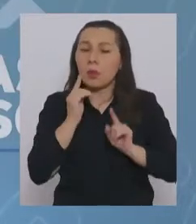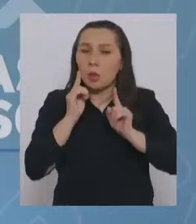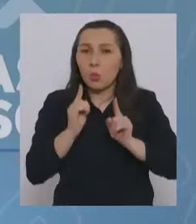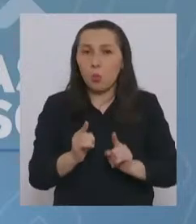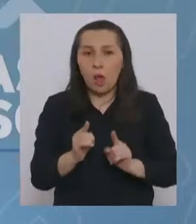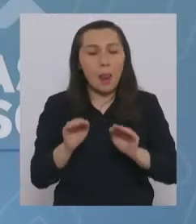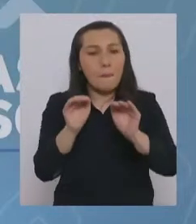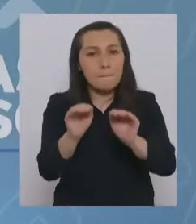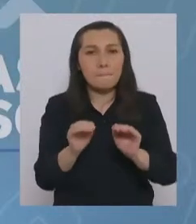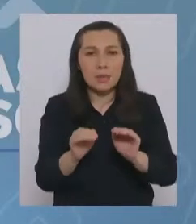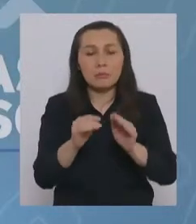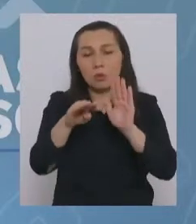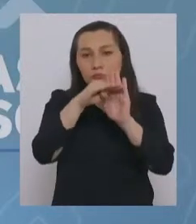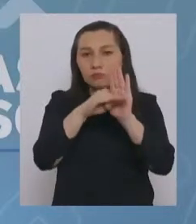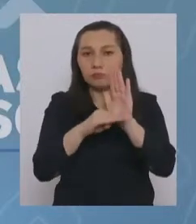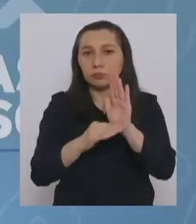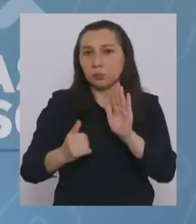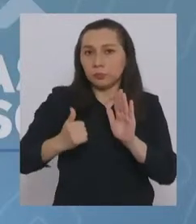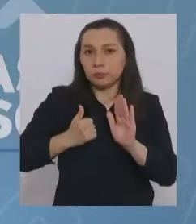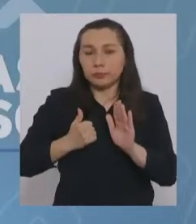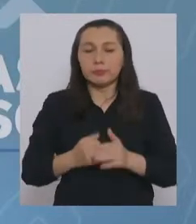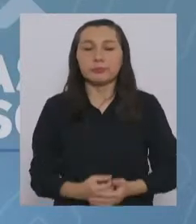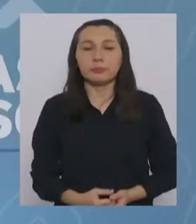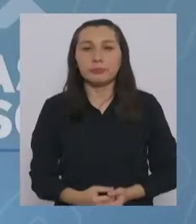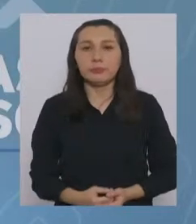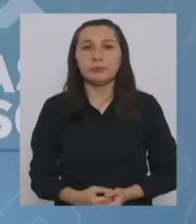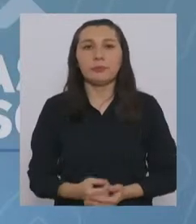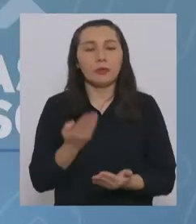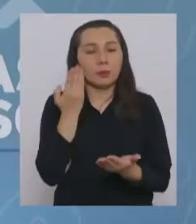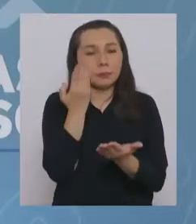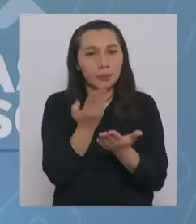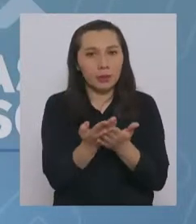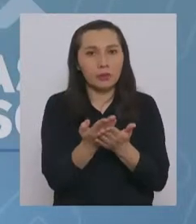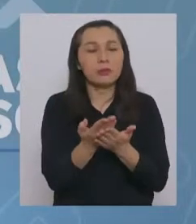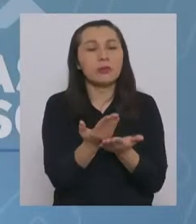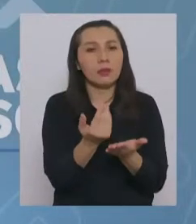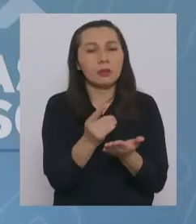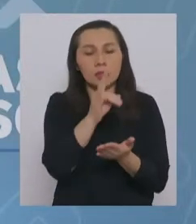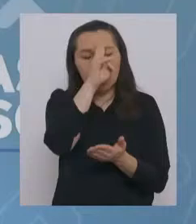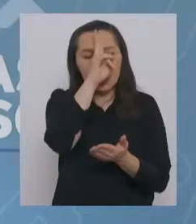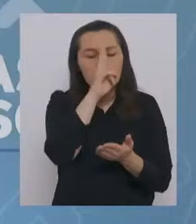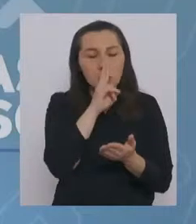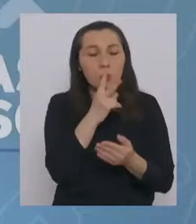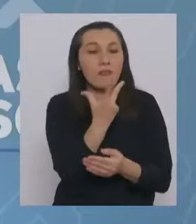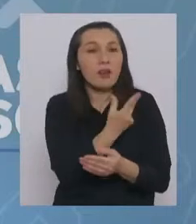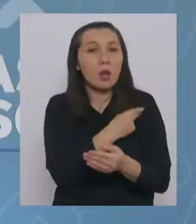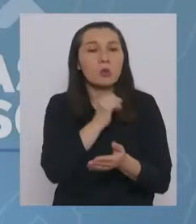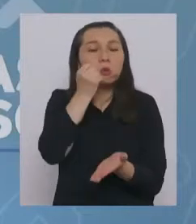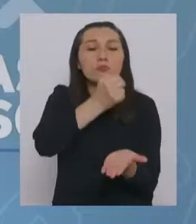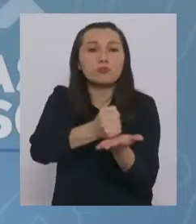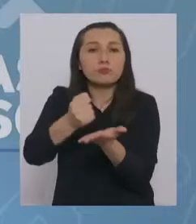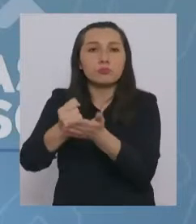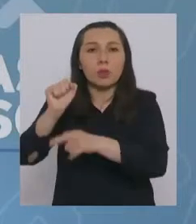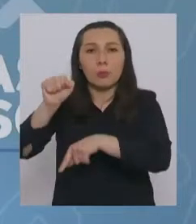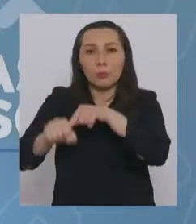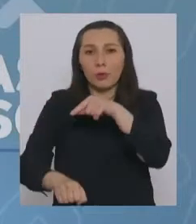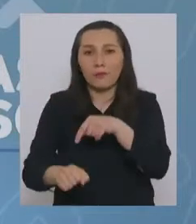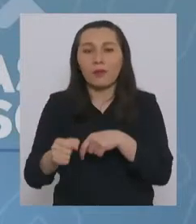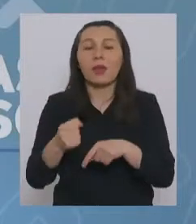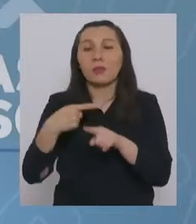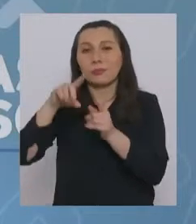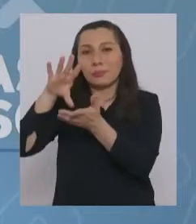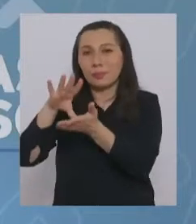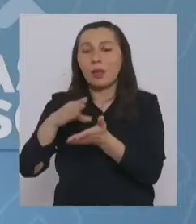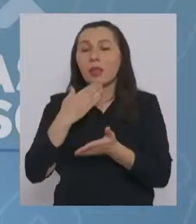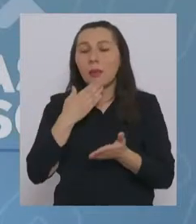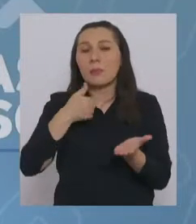corren las mismas medidas, obviamente. Se exigirá la homologación de las vacunas. Además, se exigirá un